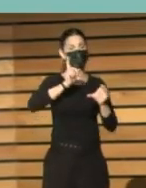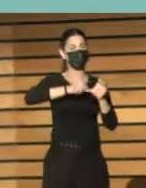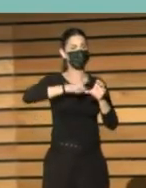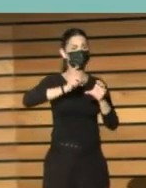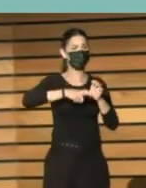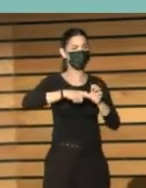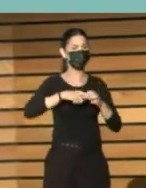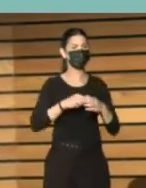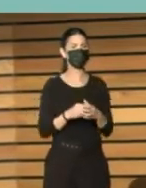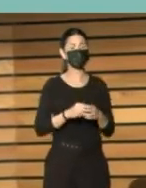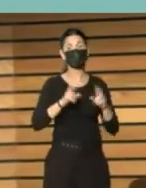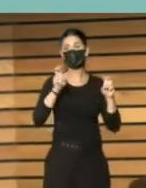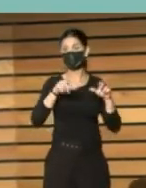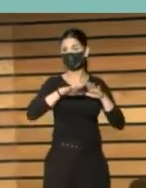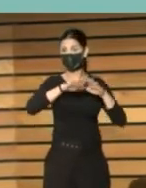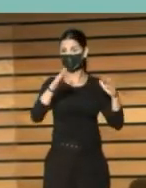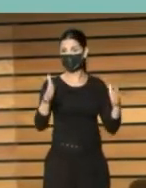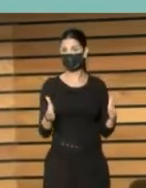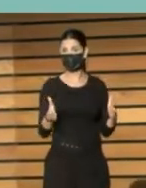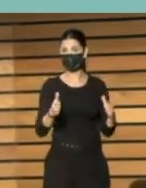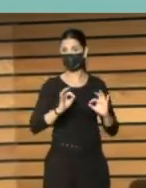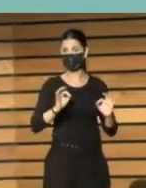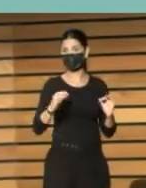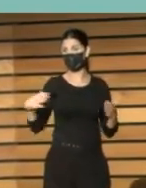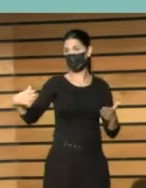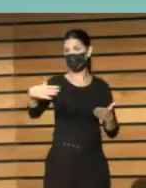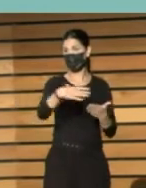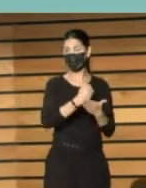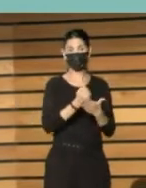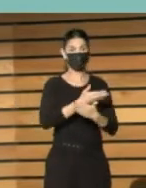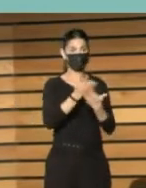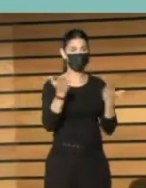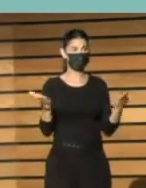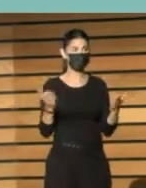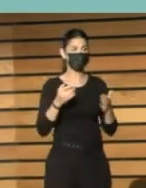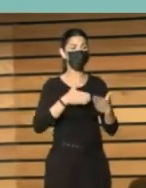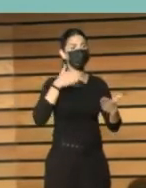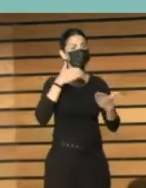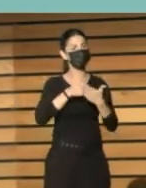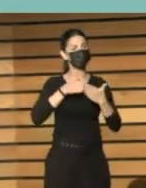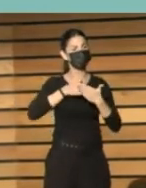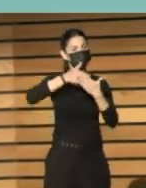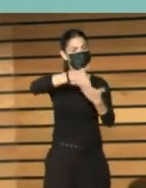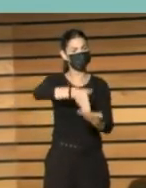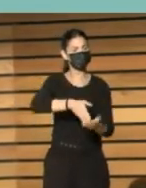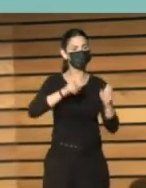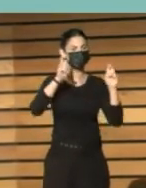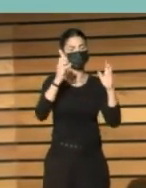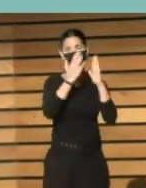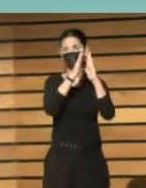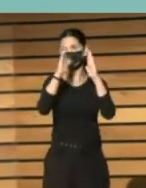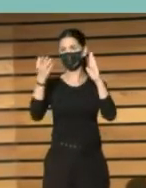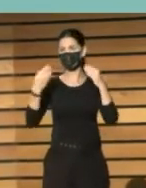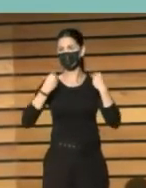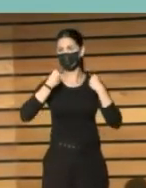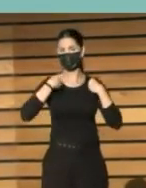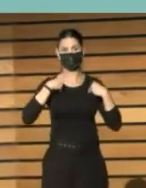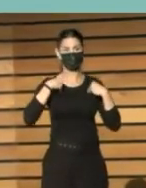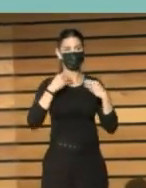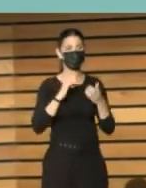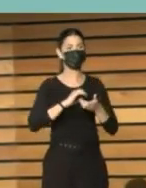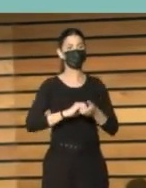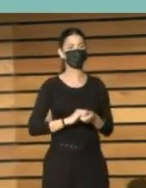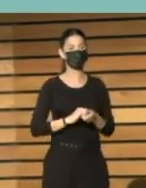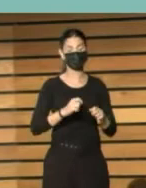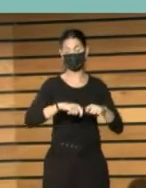lo ha dicho. La mesa es toda la sala porque sabemos romper barreras. Como en las bibliotecas. Nuestra mesa rectangular se